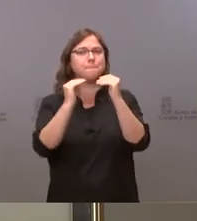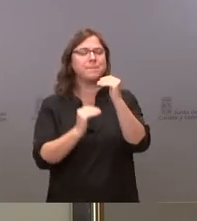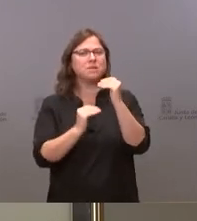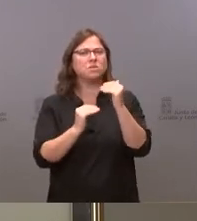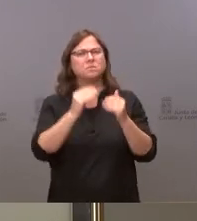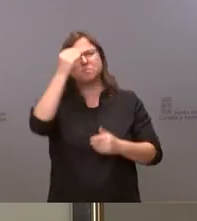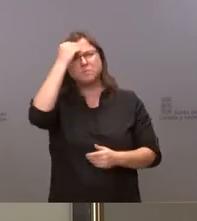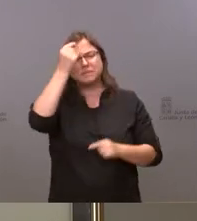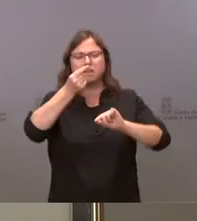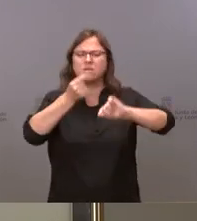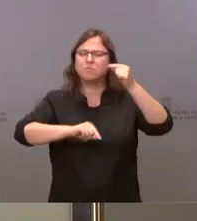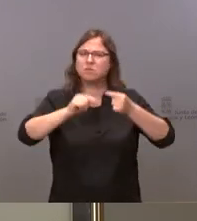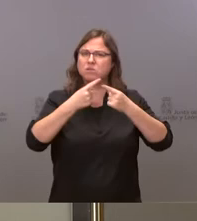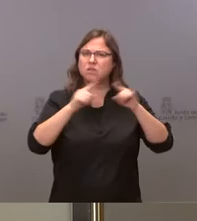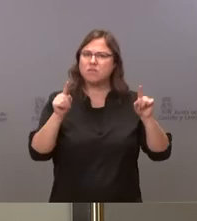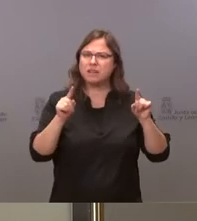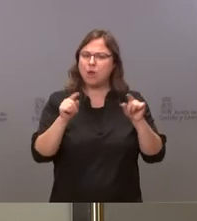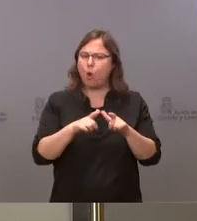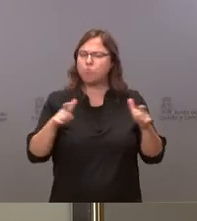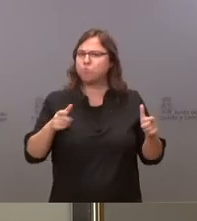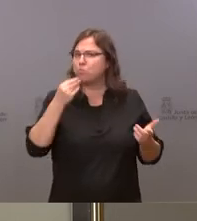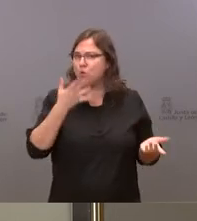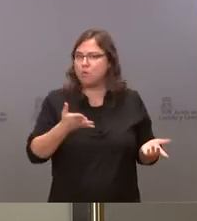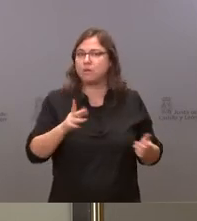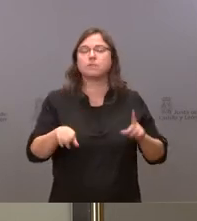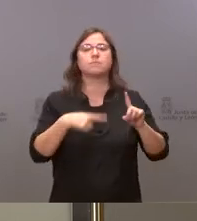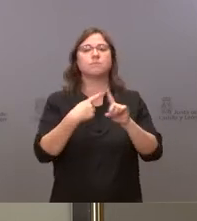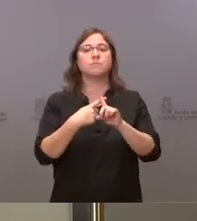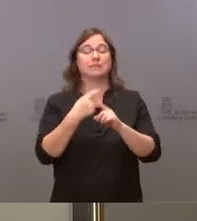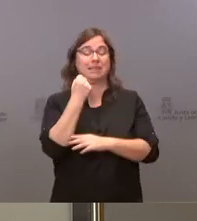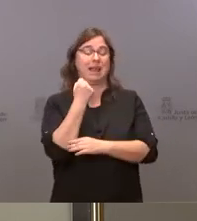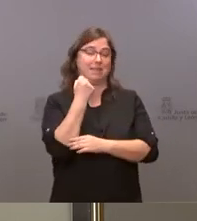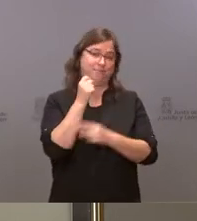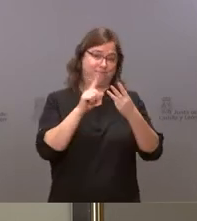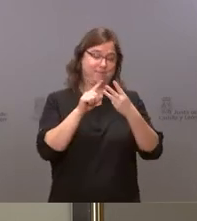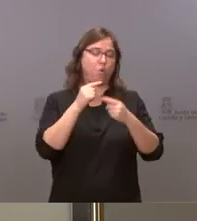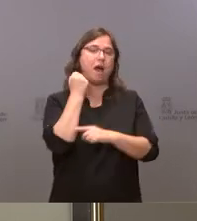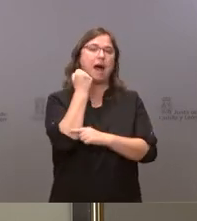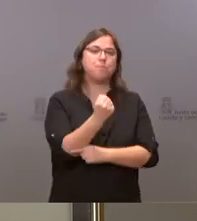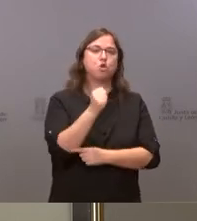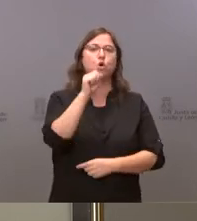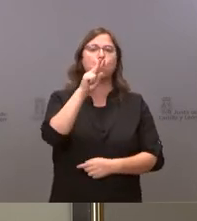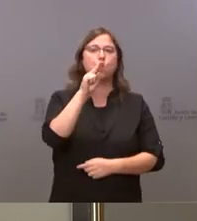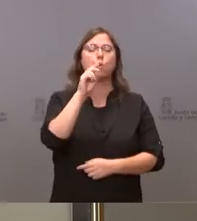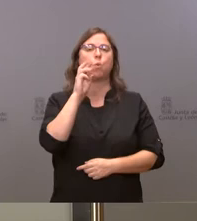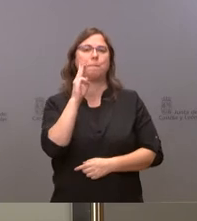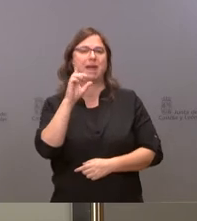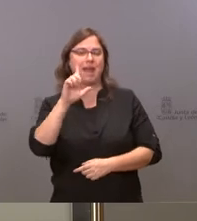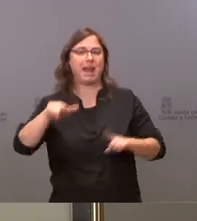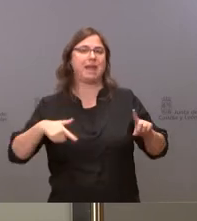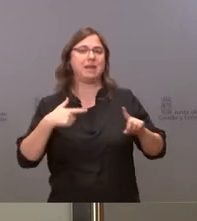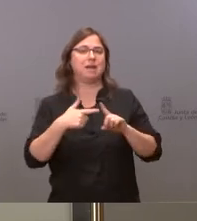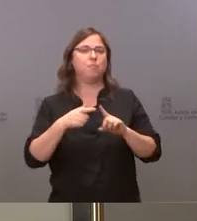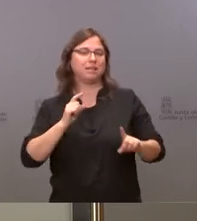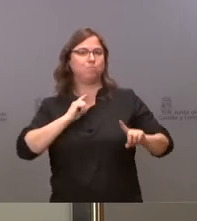un presupuesto distinto que no va a ser tan expansivo y luego si el apoyo de UPL y por Ávila allanan el camino para la